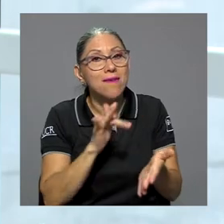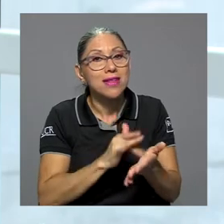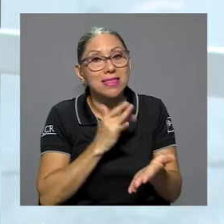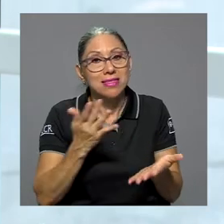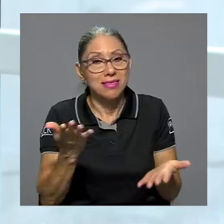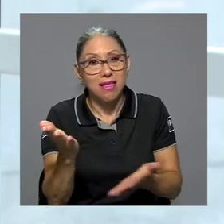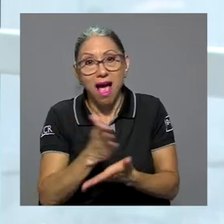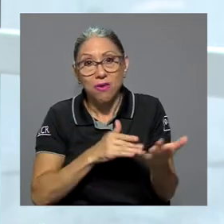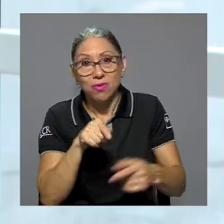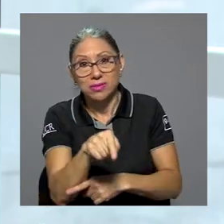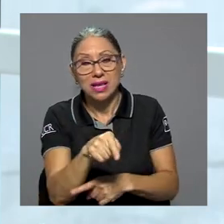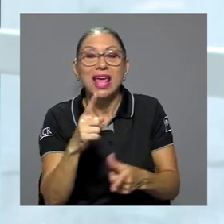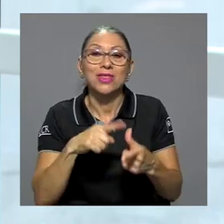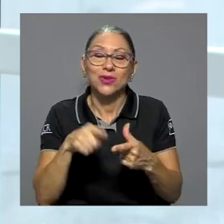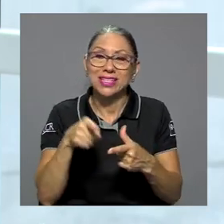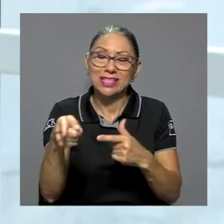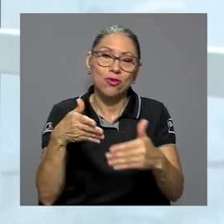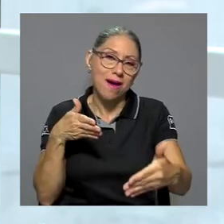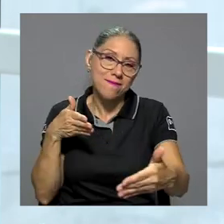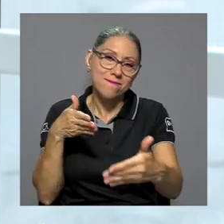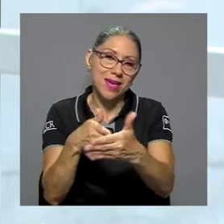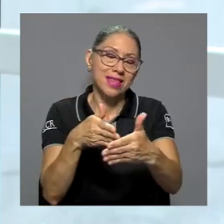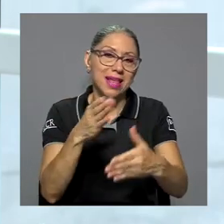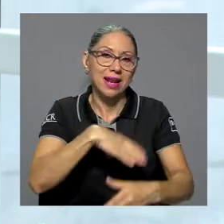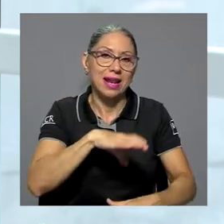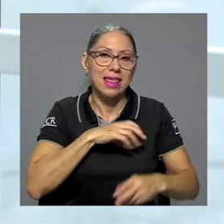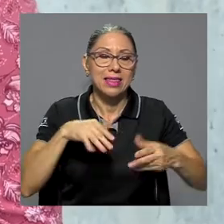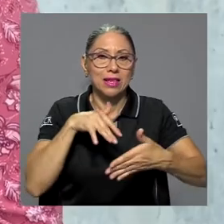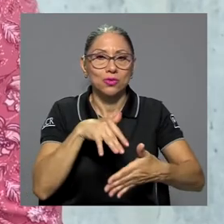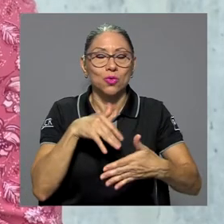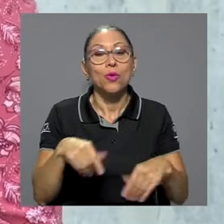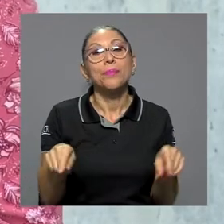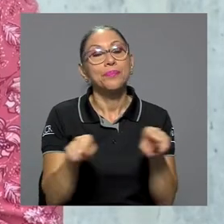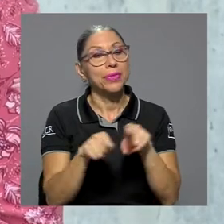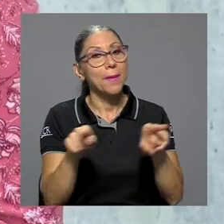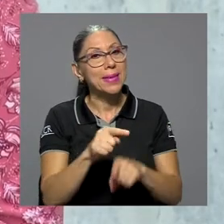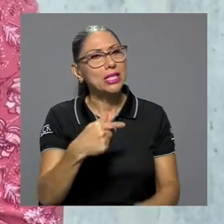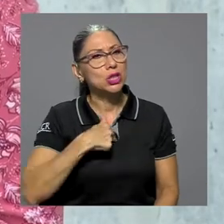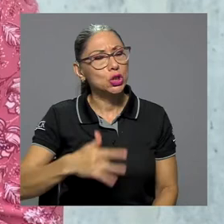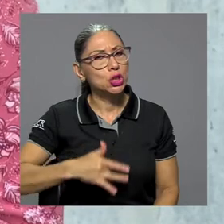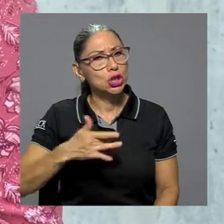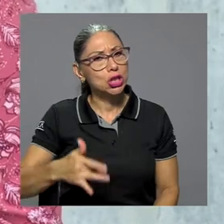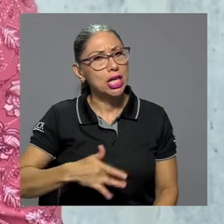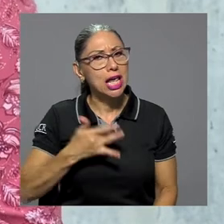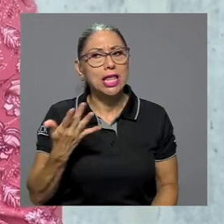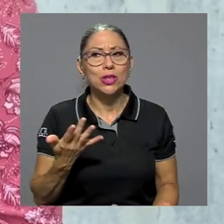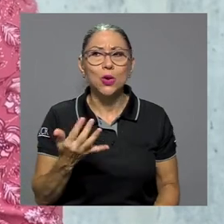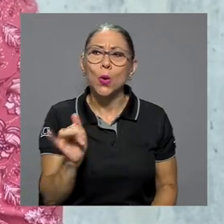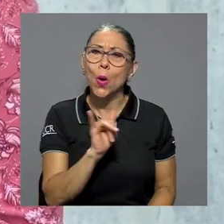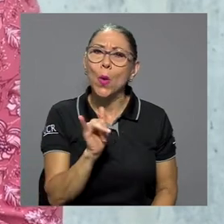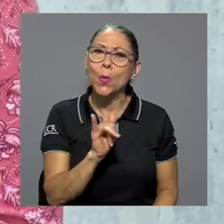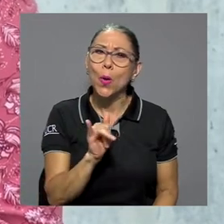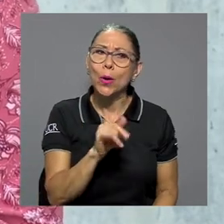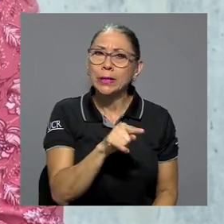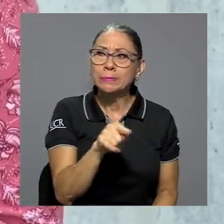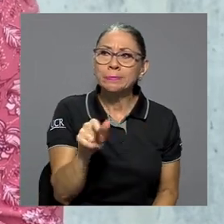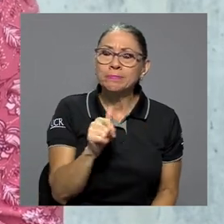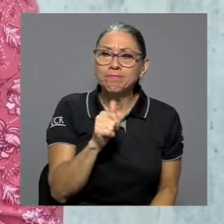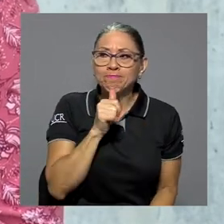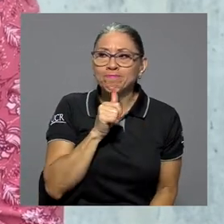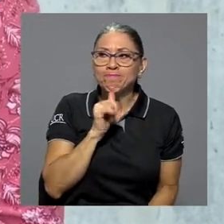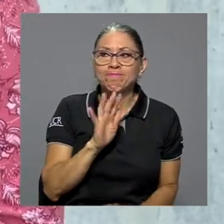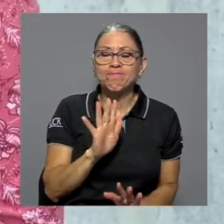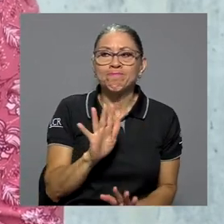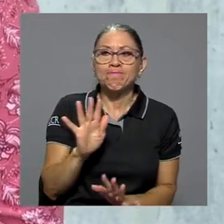Entonces, eso afecta fuertemente la calidad del estudio. Por otro lado, siento que de una u otra forma hay como una resistencia al